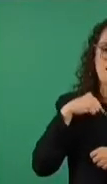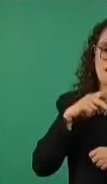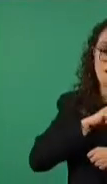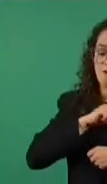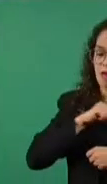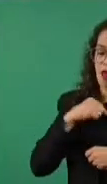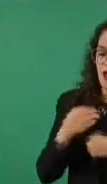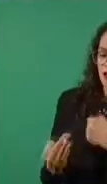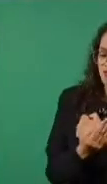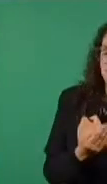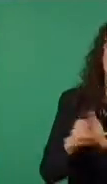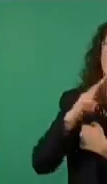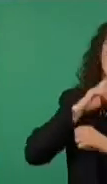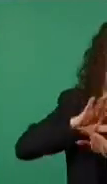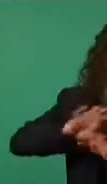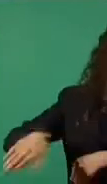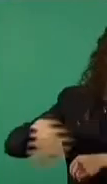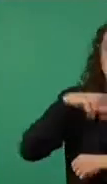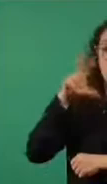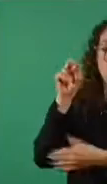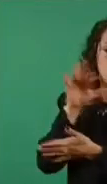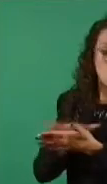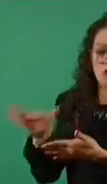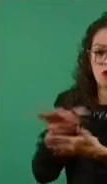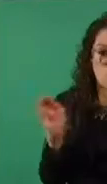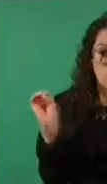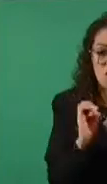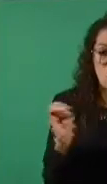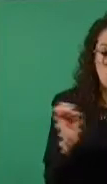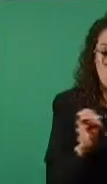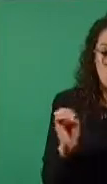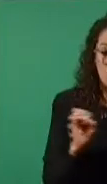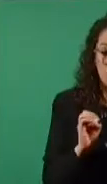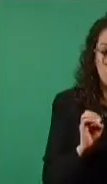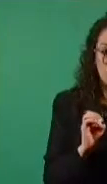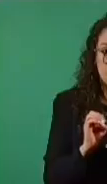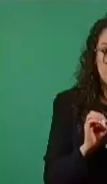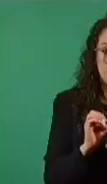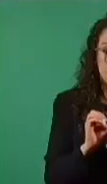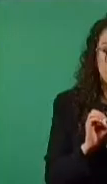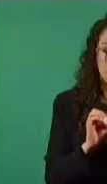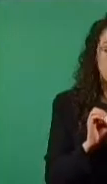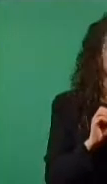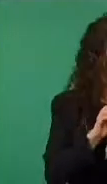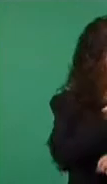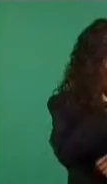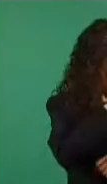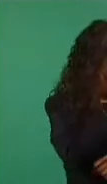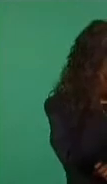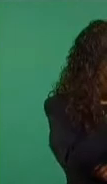no los he leído, pero ¿no los tienes hoy? A ver,